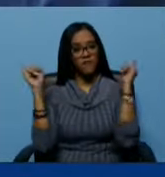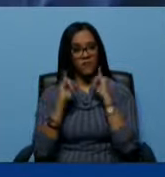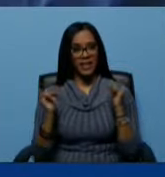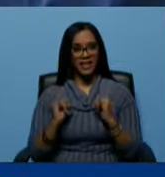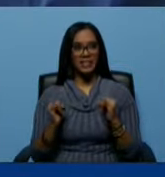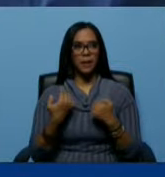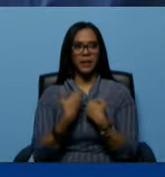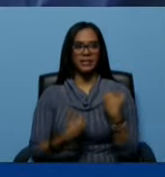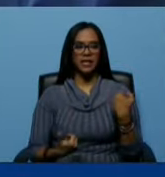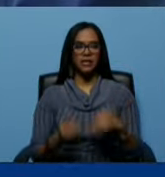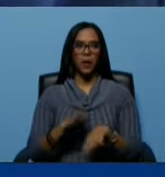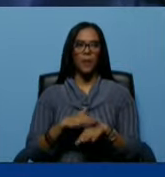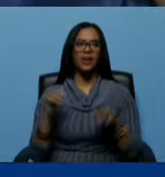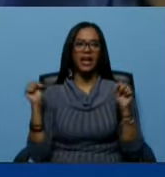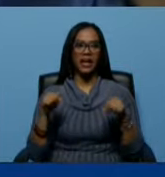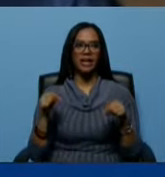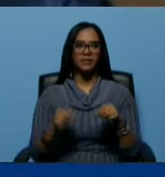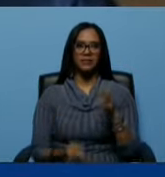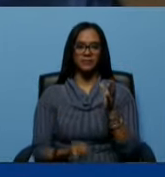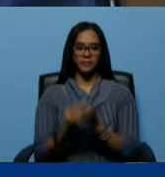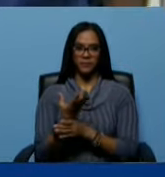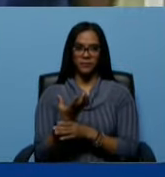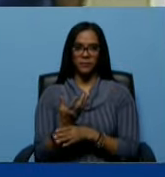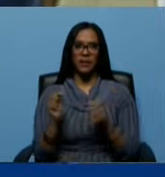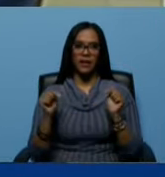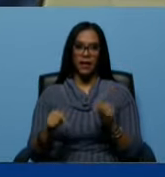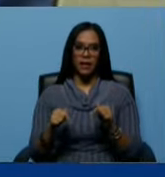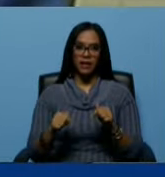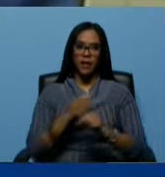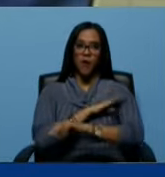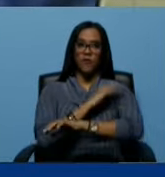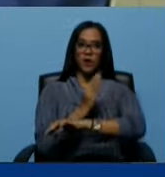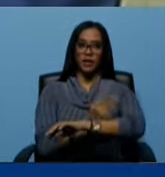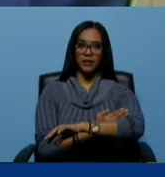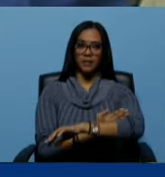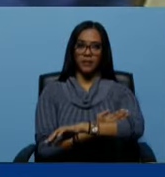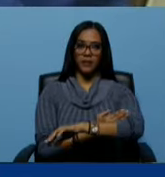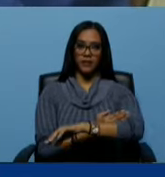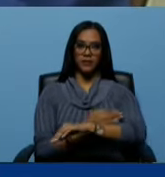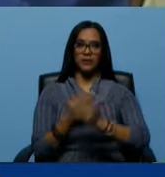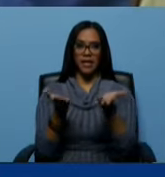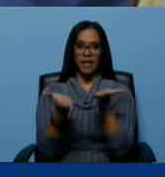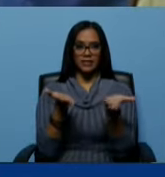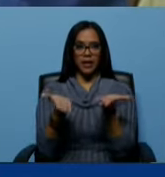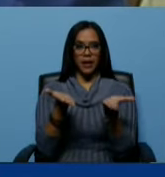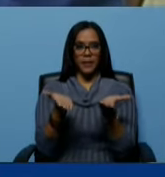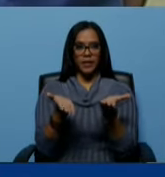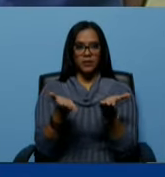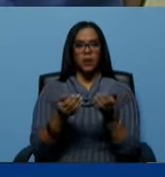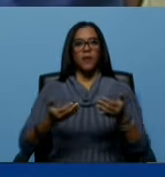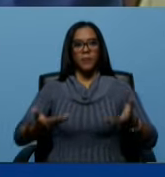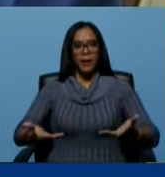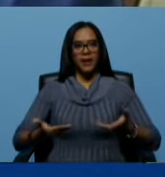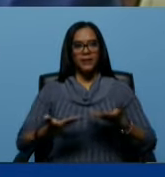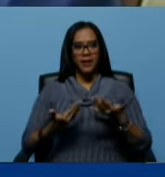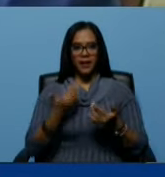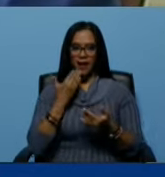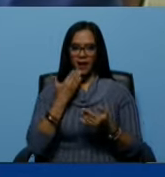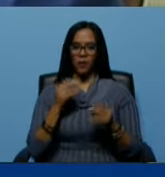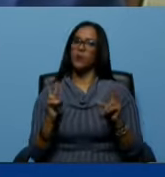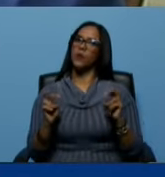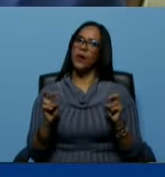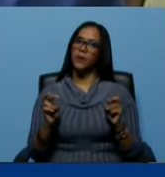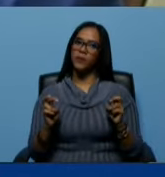presidente, porque esta inauguración y este fortalecimiento del servicio viene a traer algo novedoso.